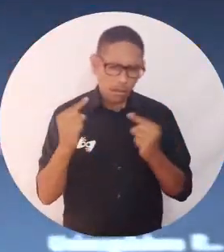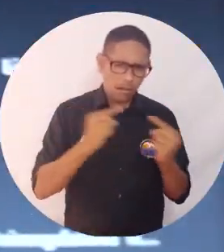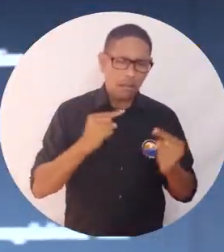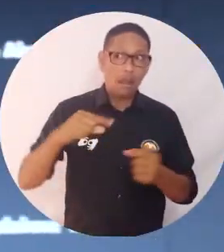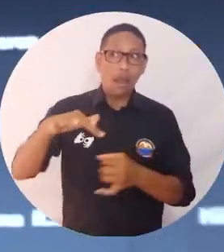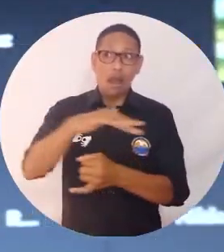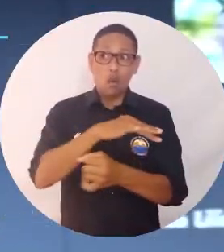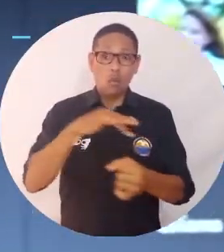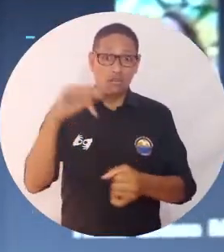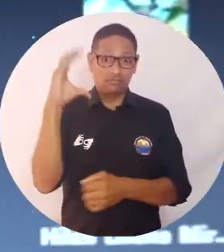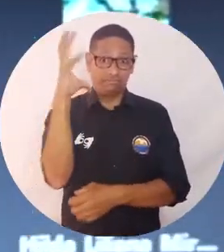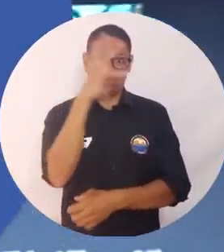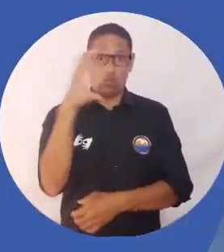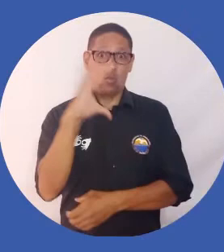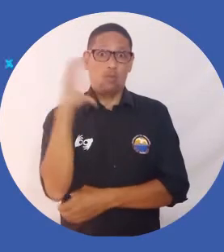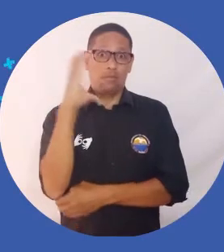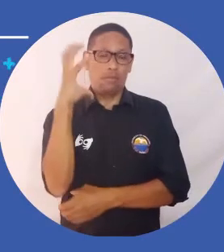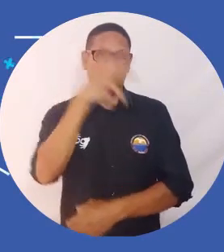realidad del país.